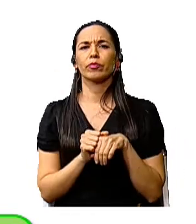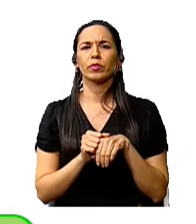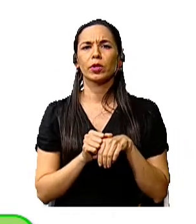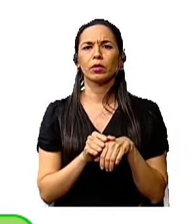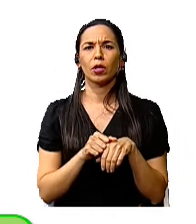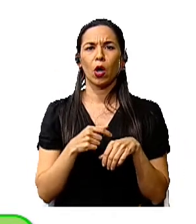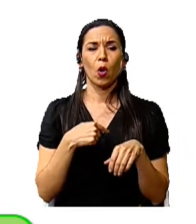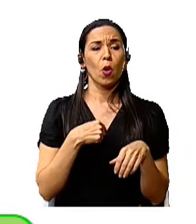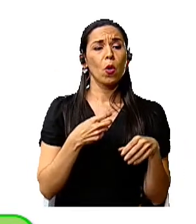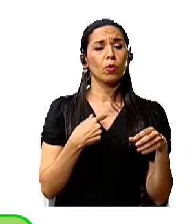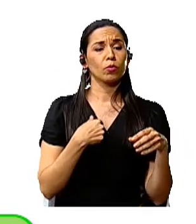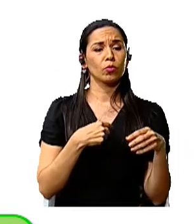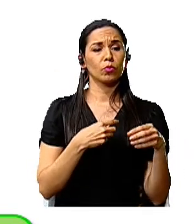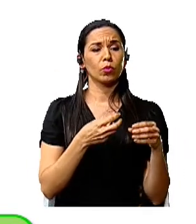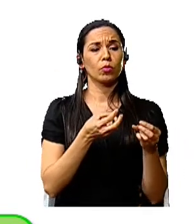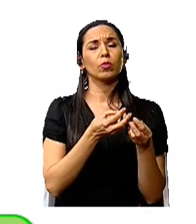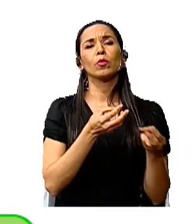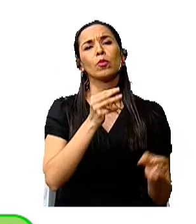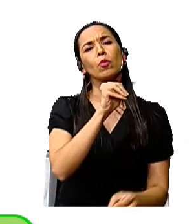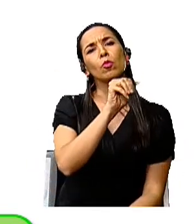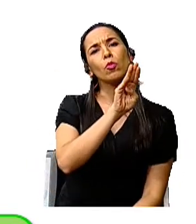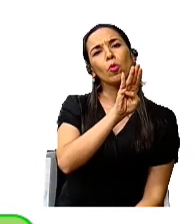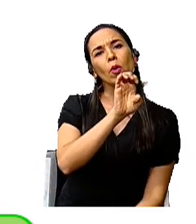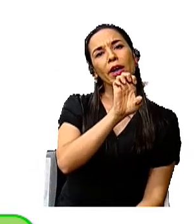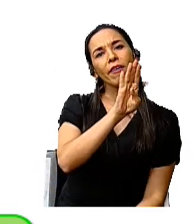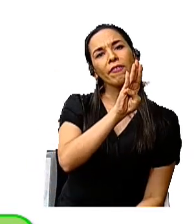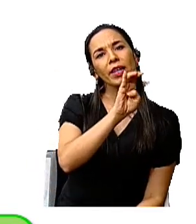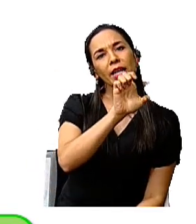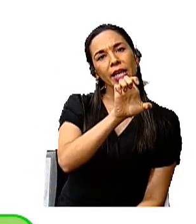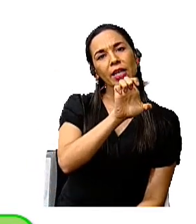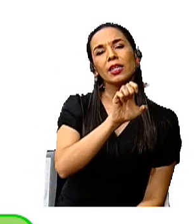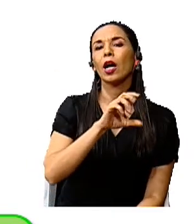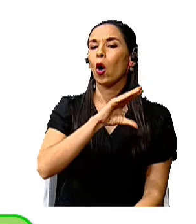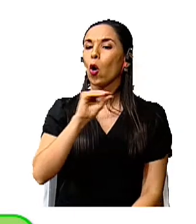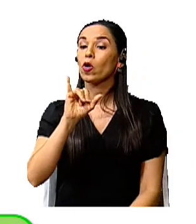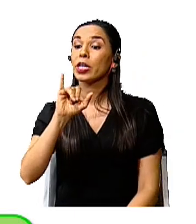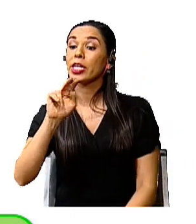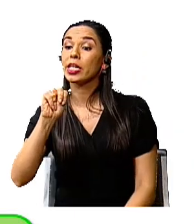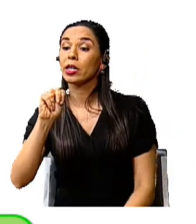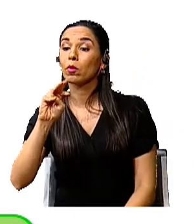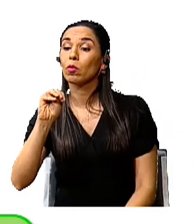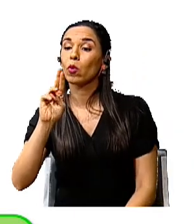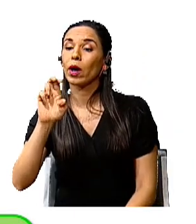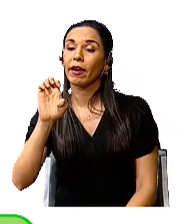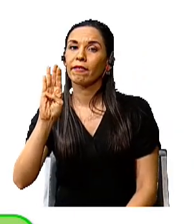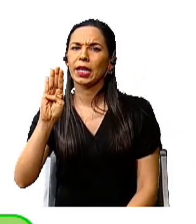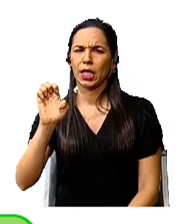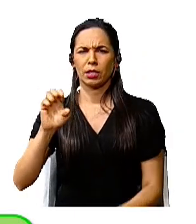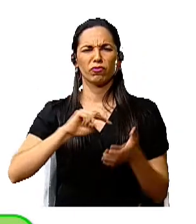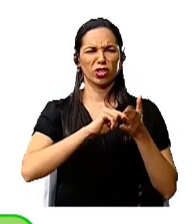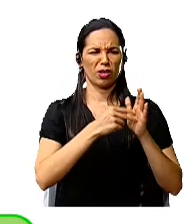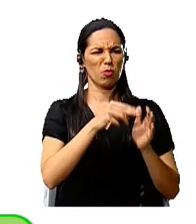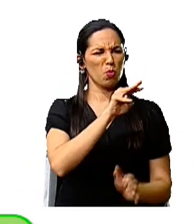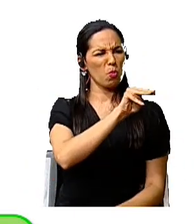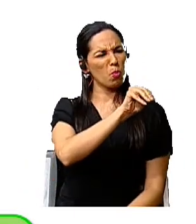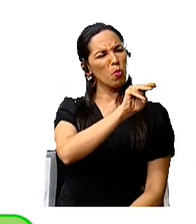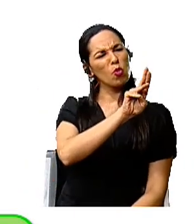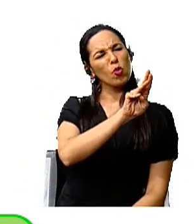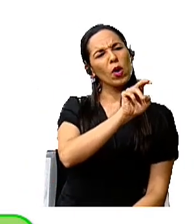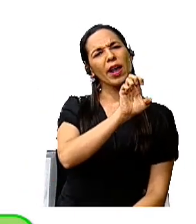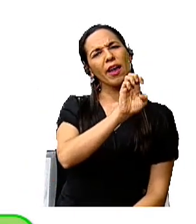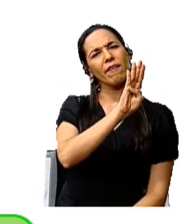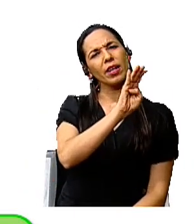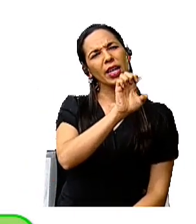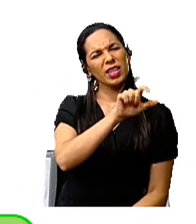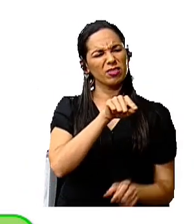mueble e inmueble. ¿Qué significa mueble? Como cuando nosotros a veces en la casa, las mamás u otras personas